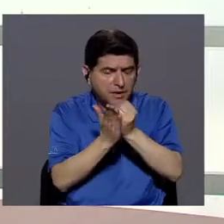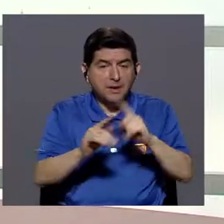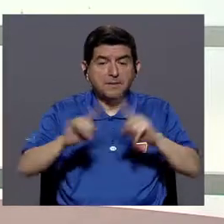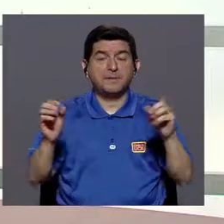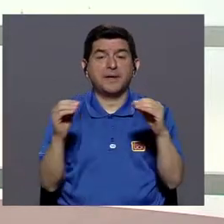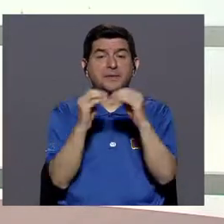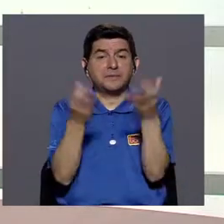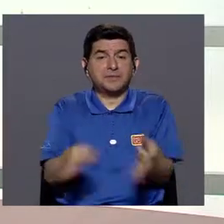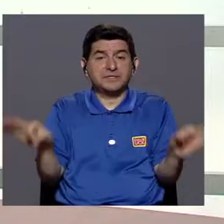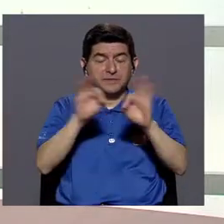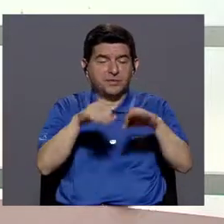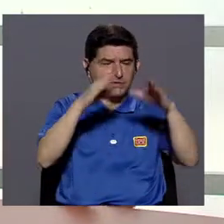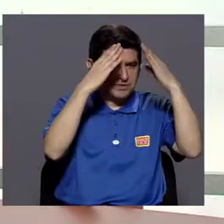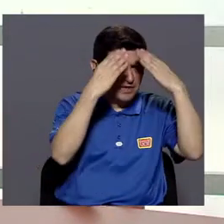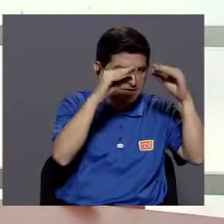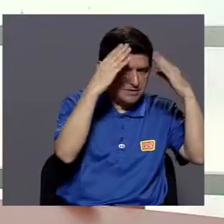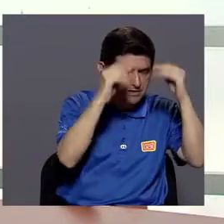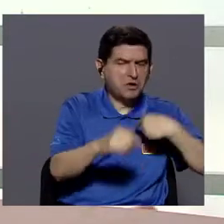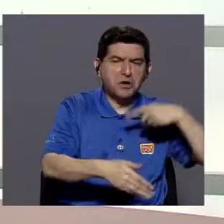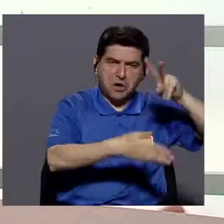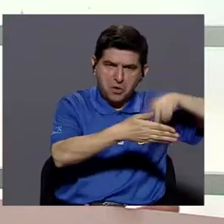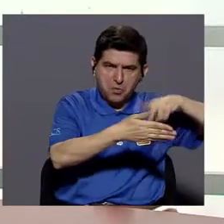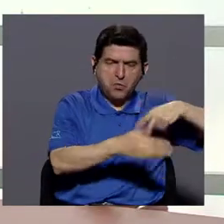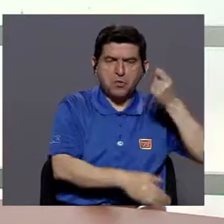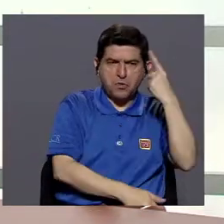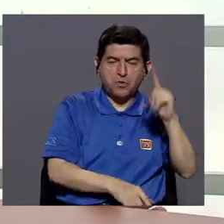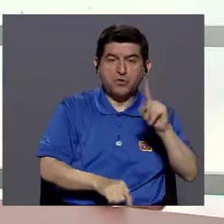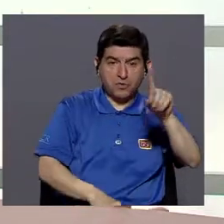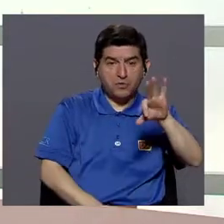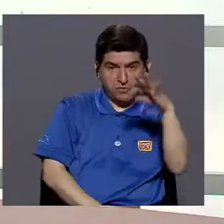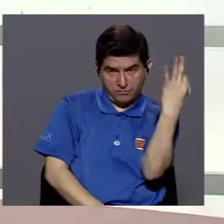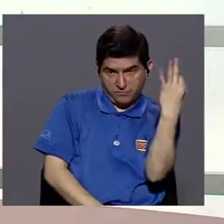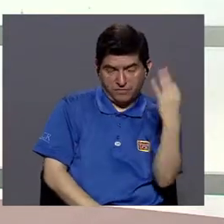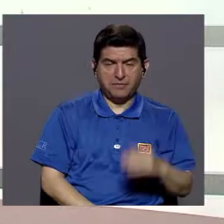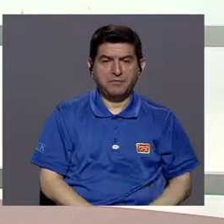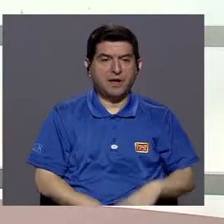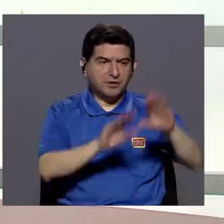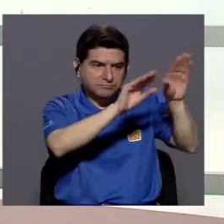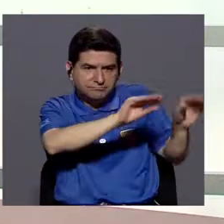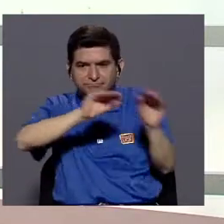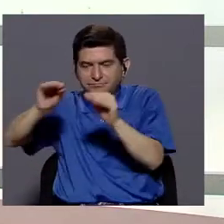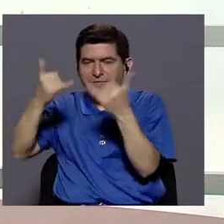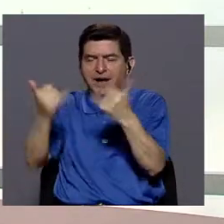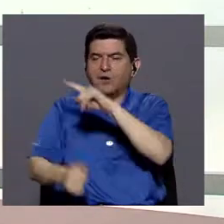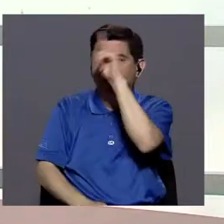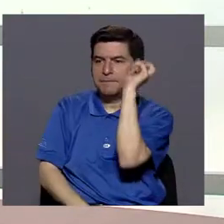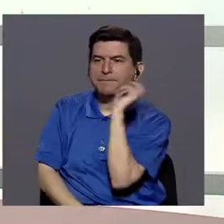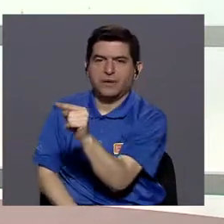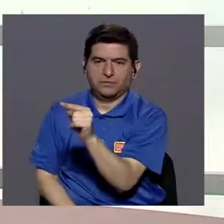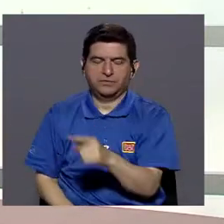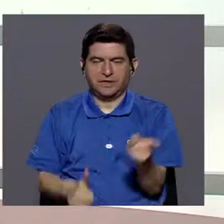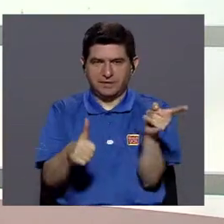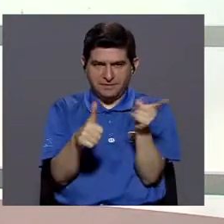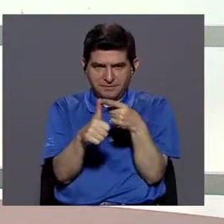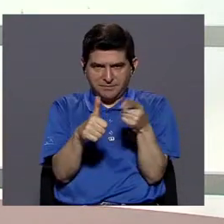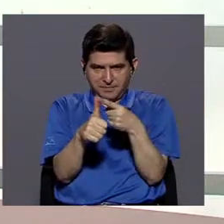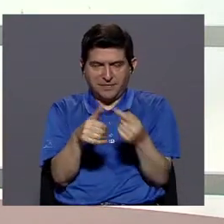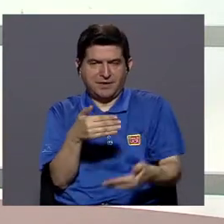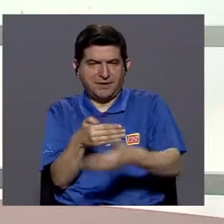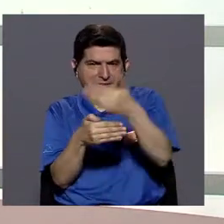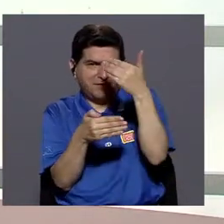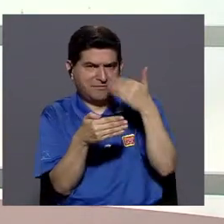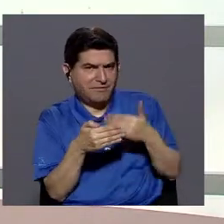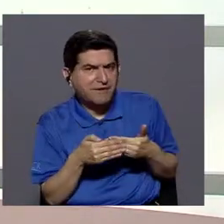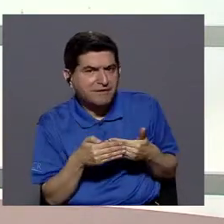es pasar de ahí esa información que posiblemente uno la lea y la interprete de alguna forma. Es pasar a consultar. Y lo primero, antes de,